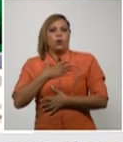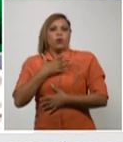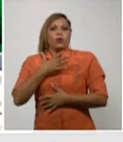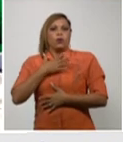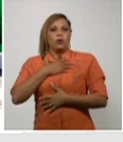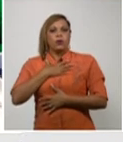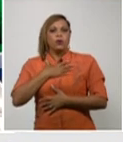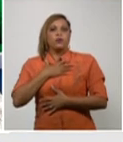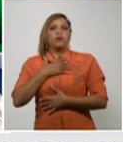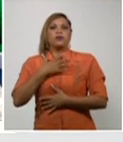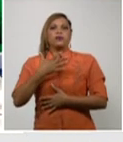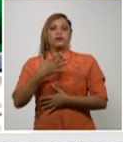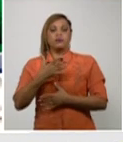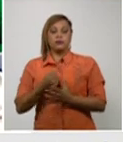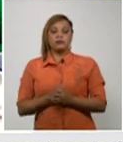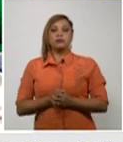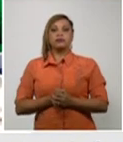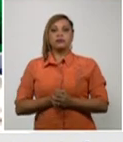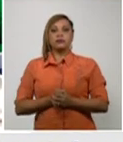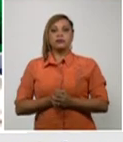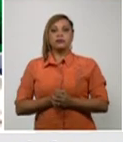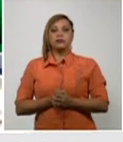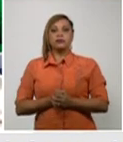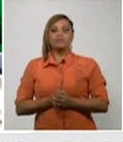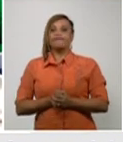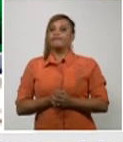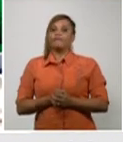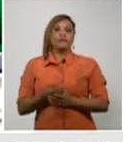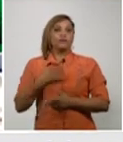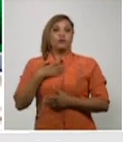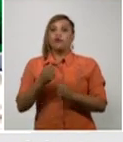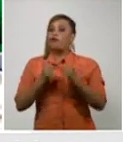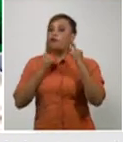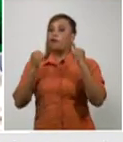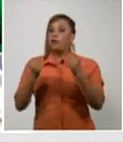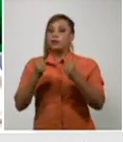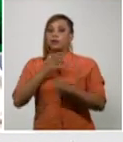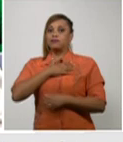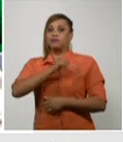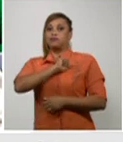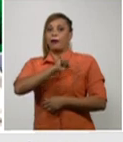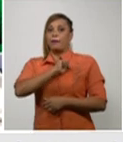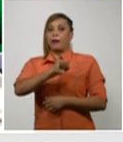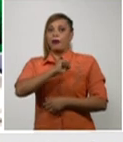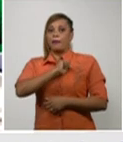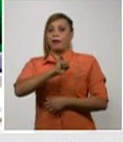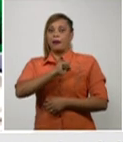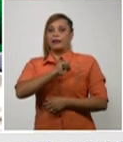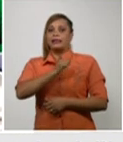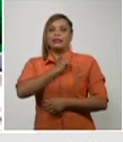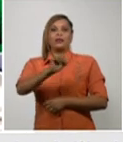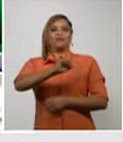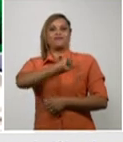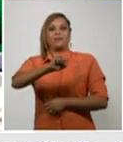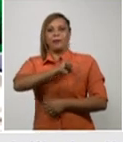hizo un episodio súbito de falta de aire, de taquicardia, hizo una parada cardíaca,